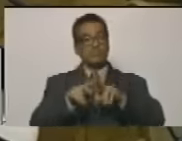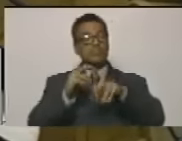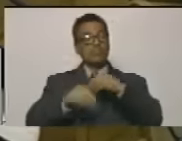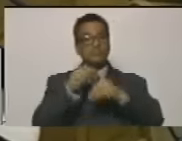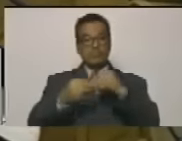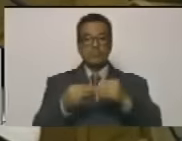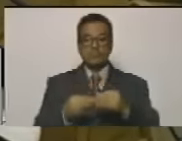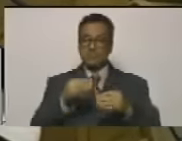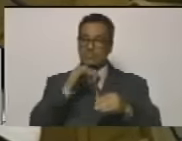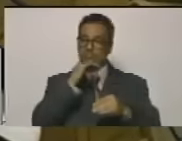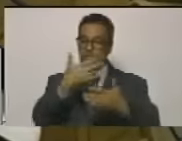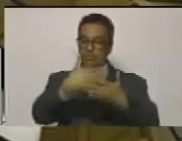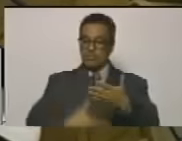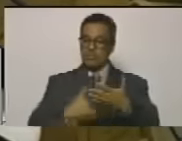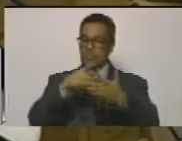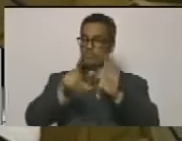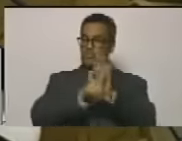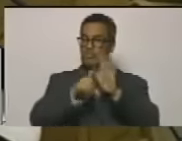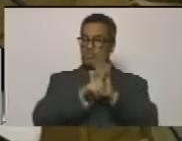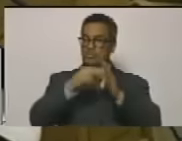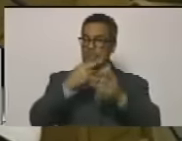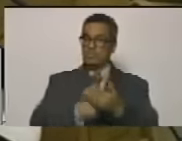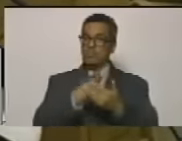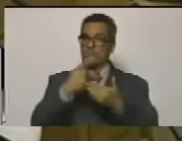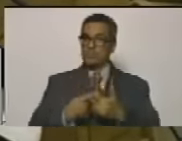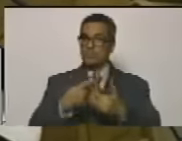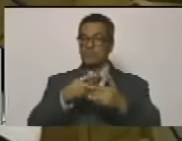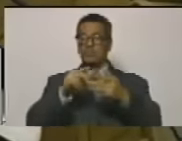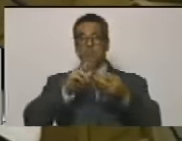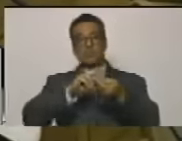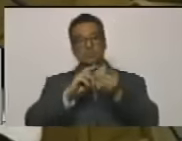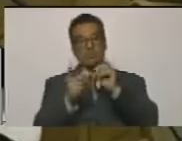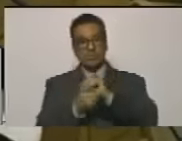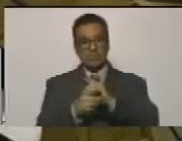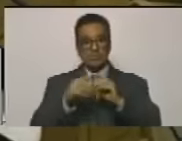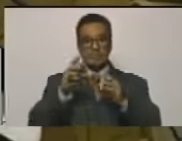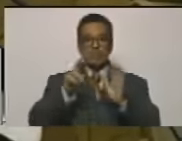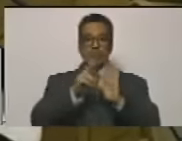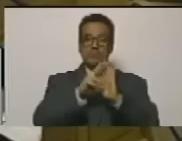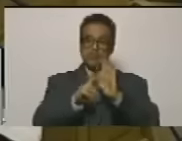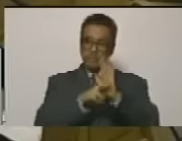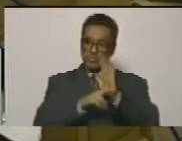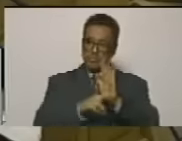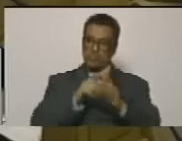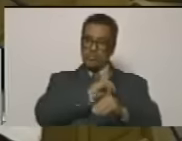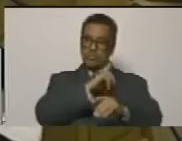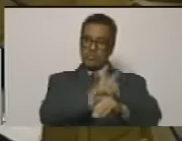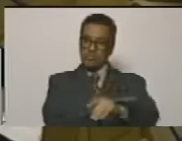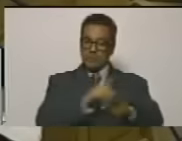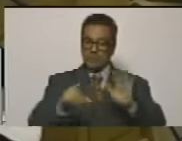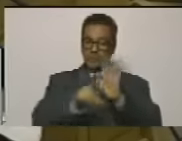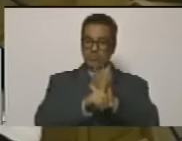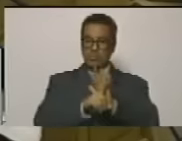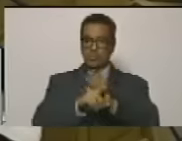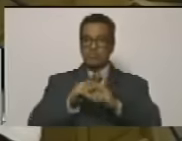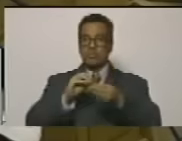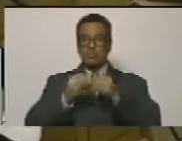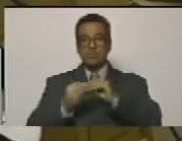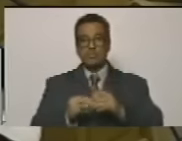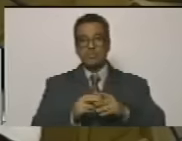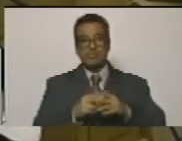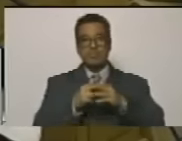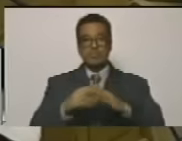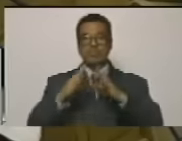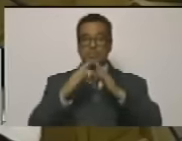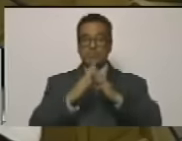cual remite el informe del proyecto de ley de reforma parcial del decreto con rango, valor y fuerza de ley del régimen prestacional